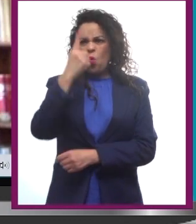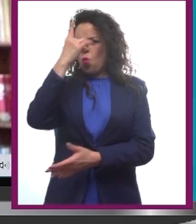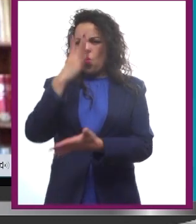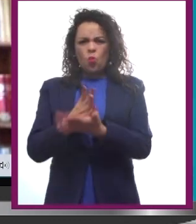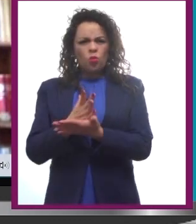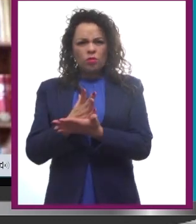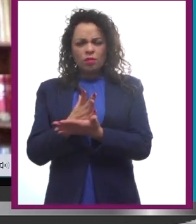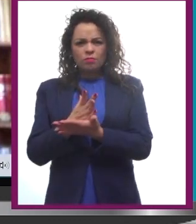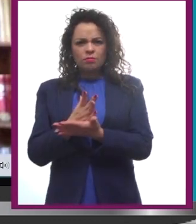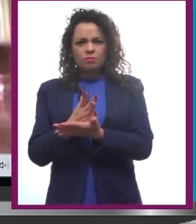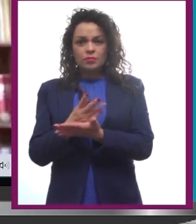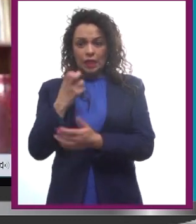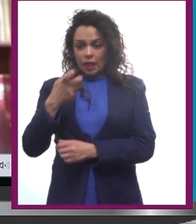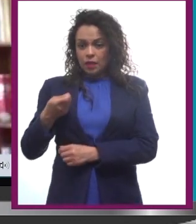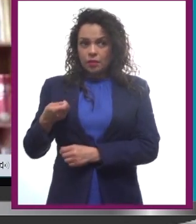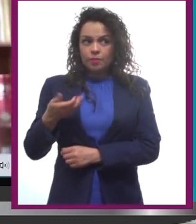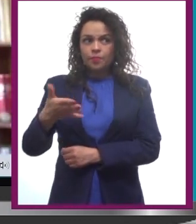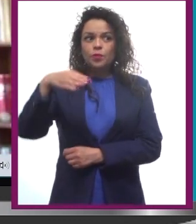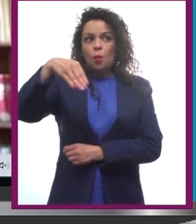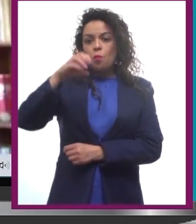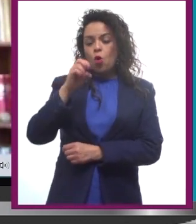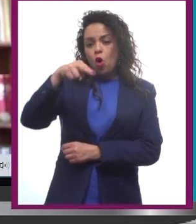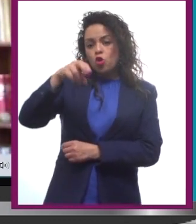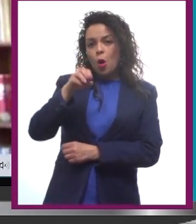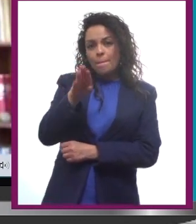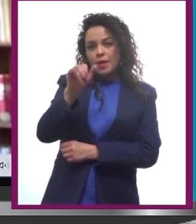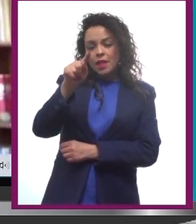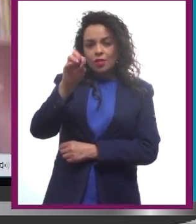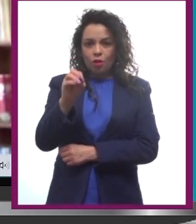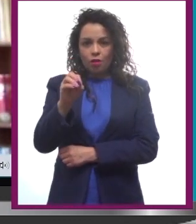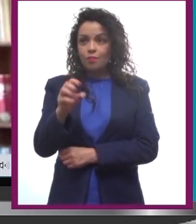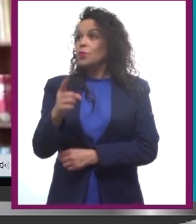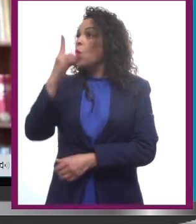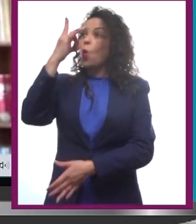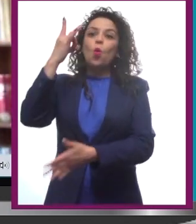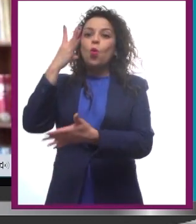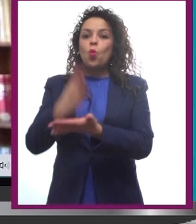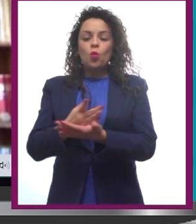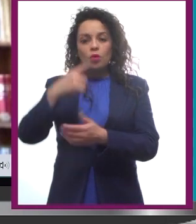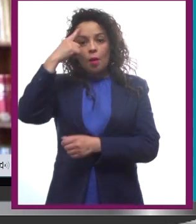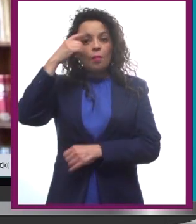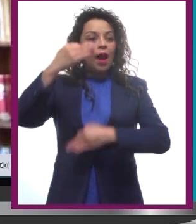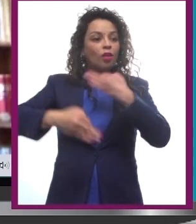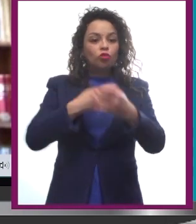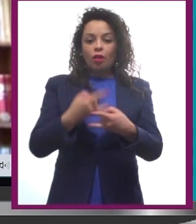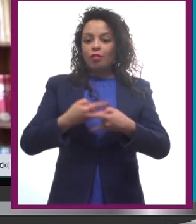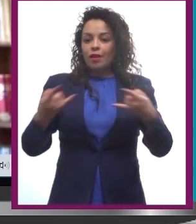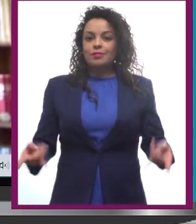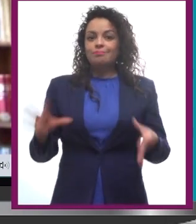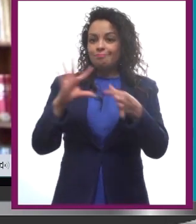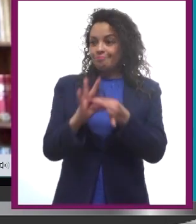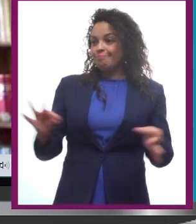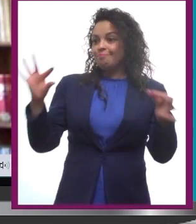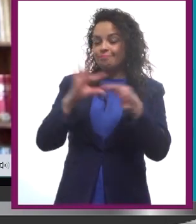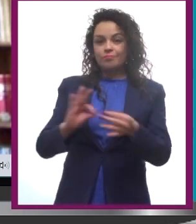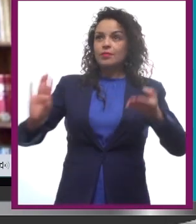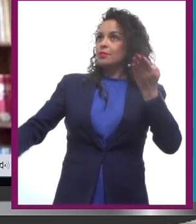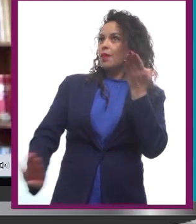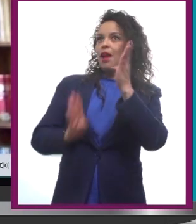Y entonces denominó monomito, un único mito a todas las historias que se cuentan alrededor del mundo.